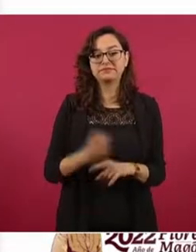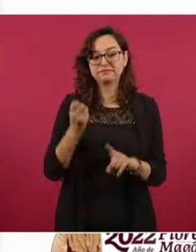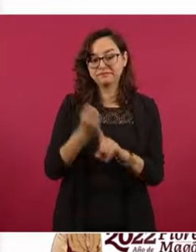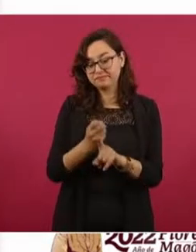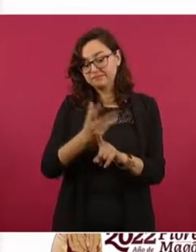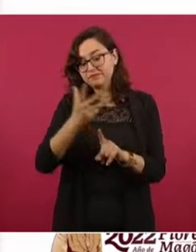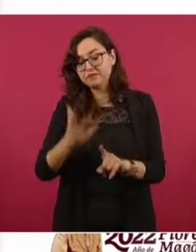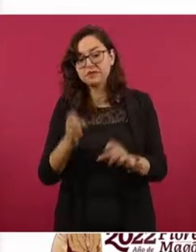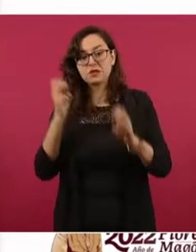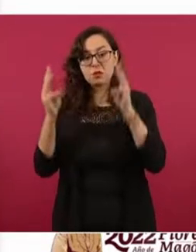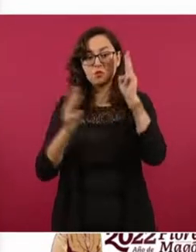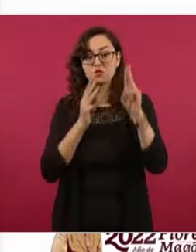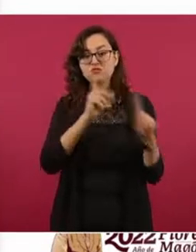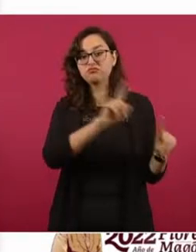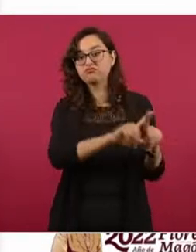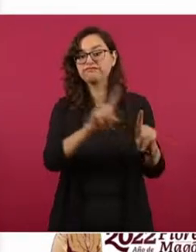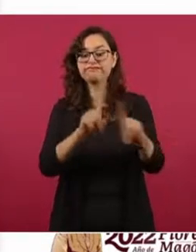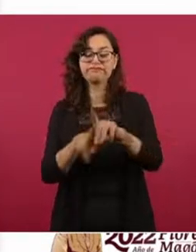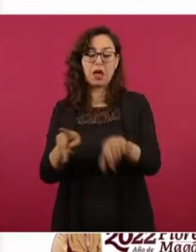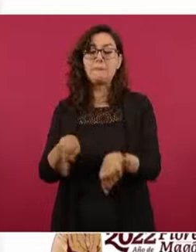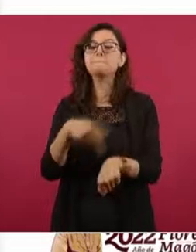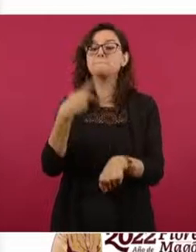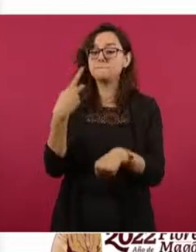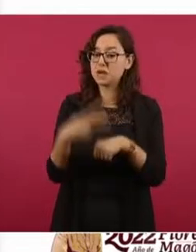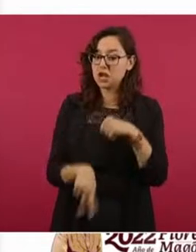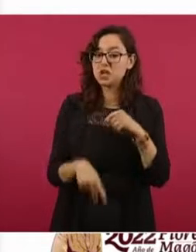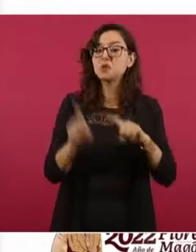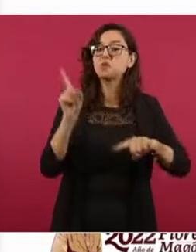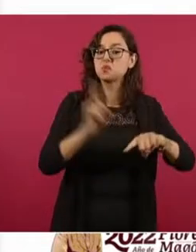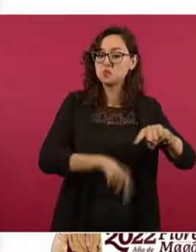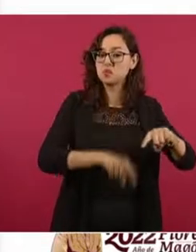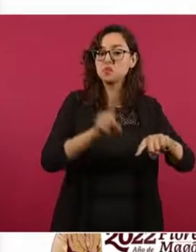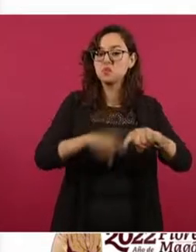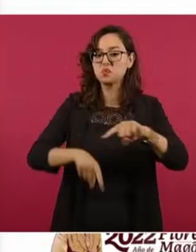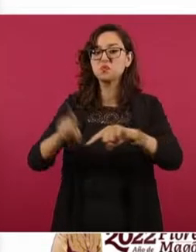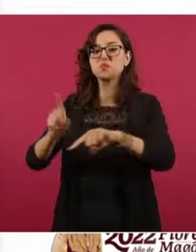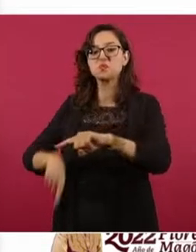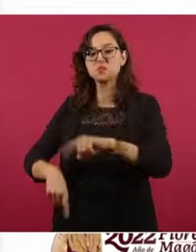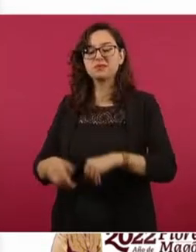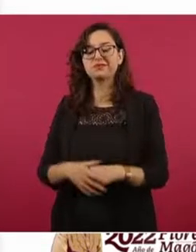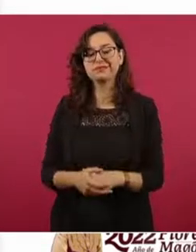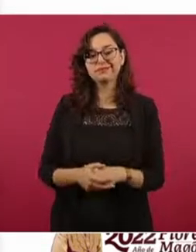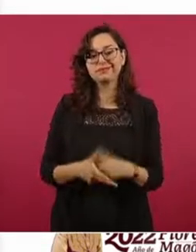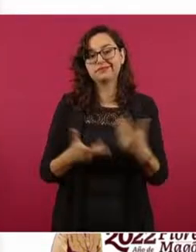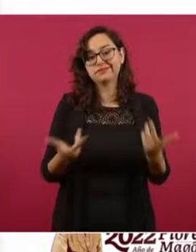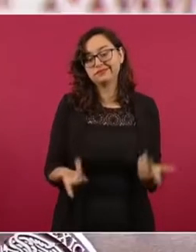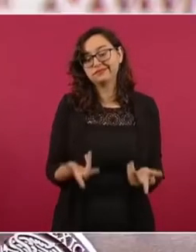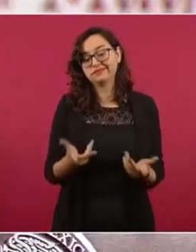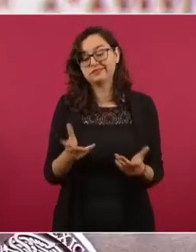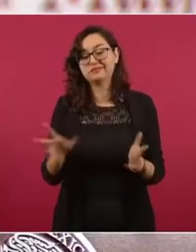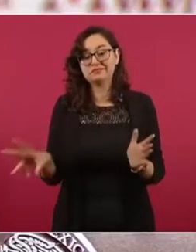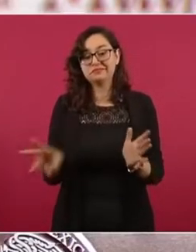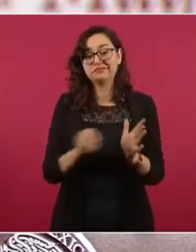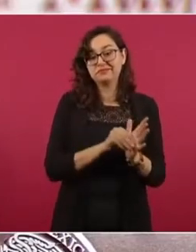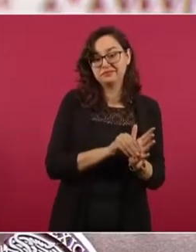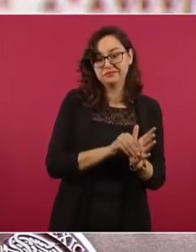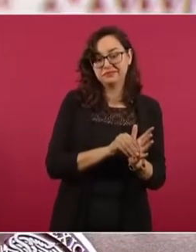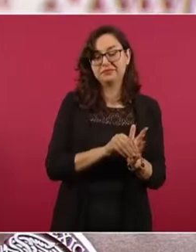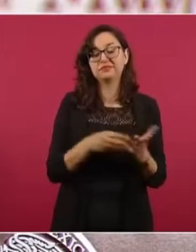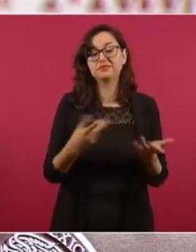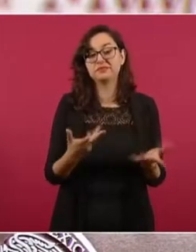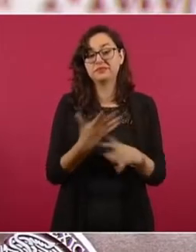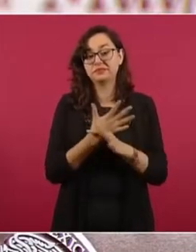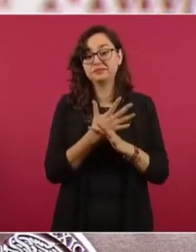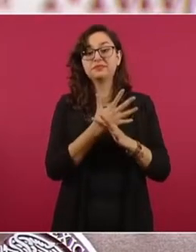y otros museos en peligro, en la que toma como fuente la nota de 24 horas y asegura que los museos